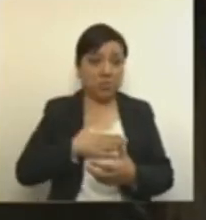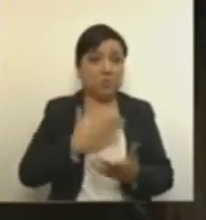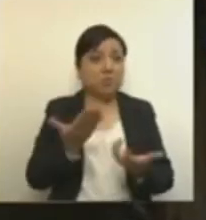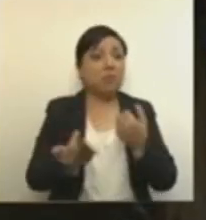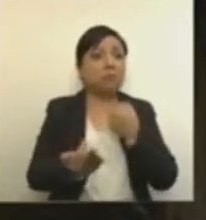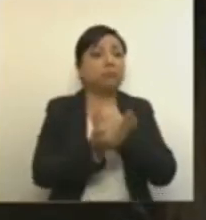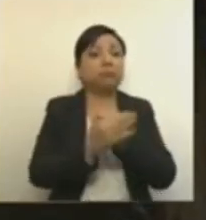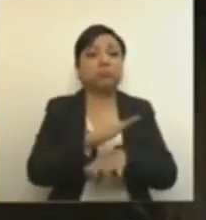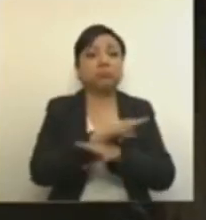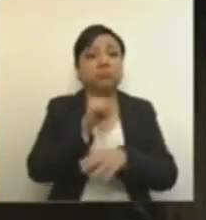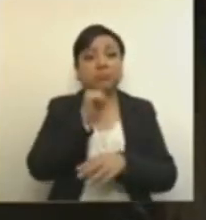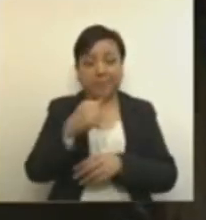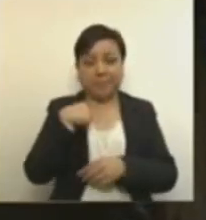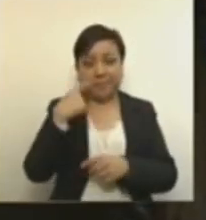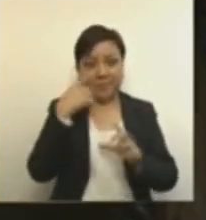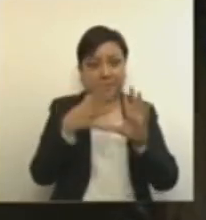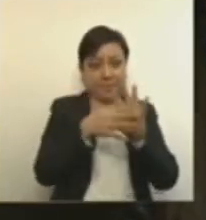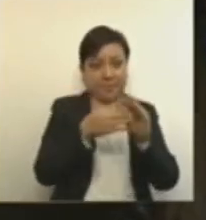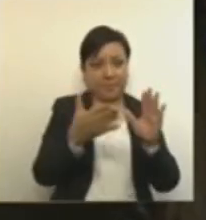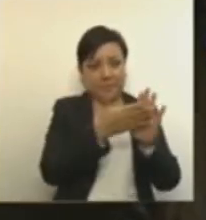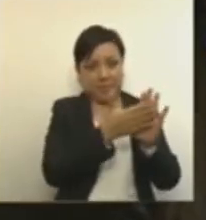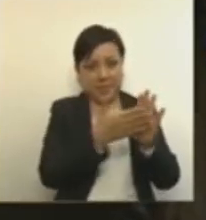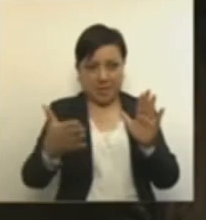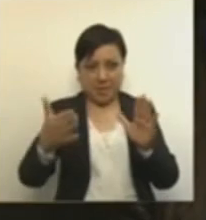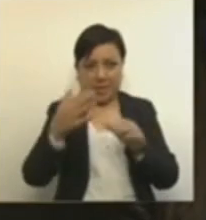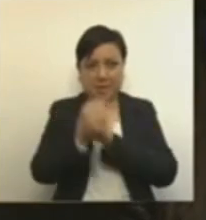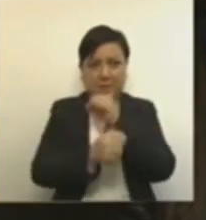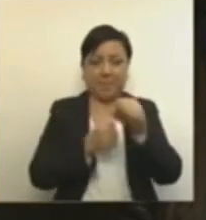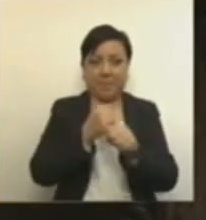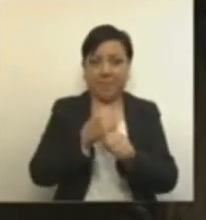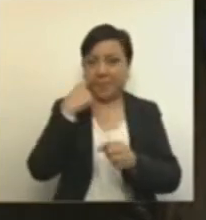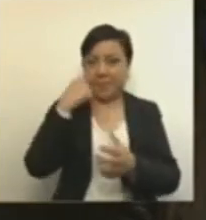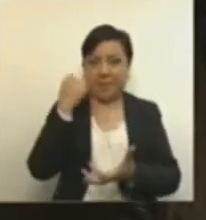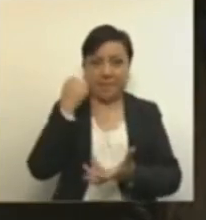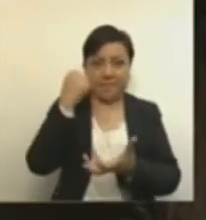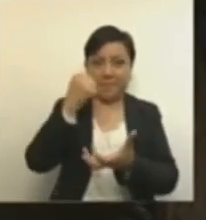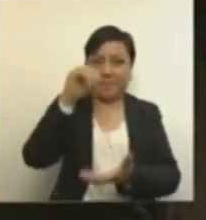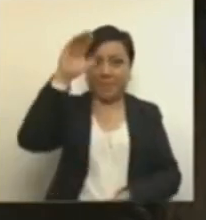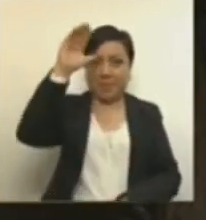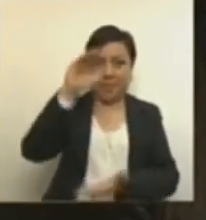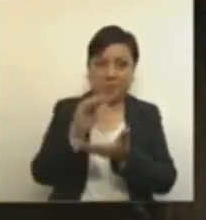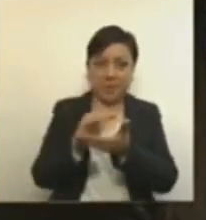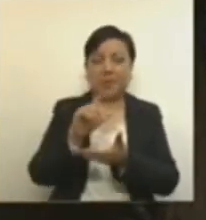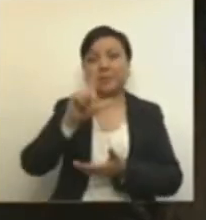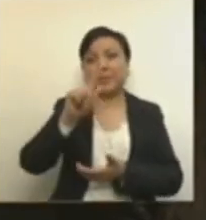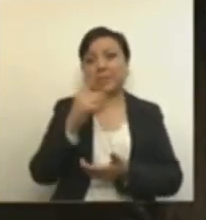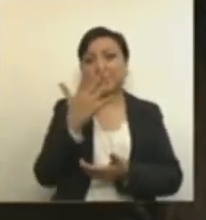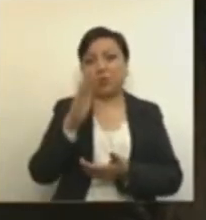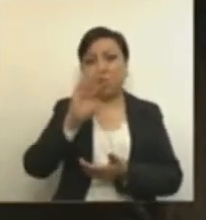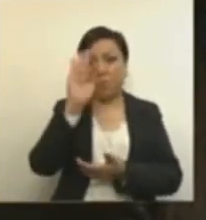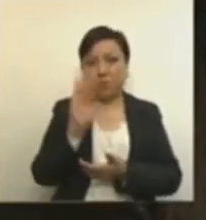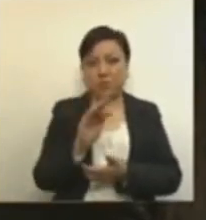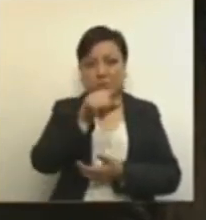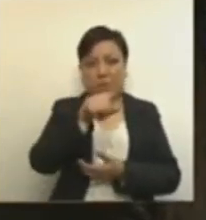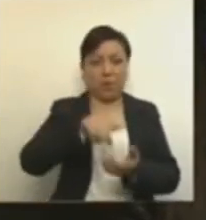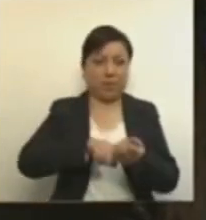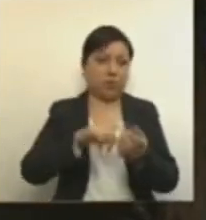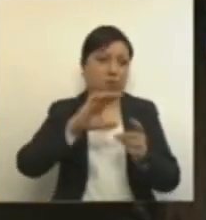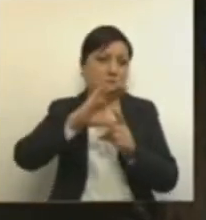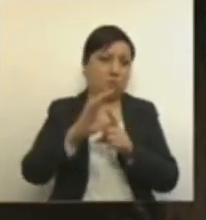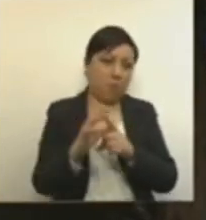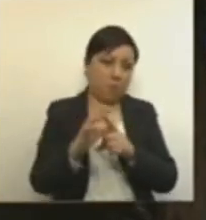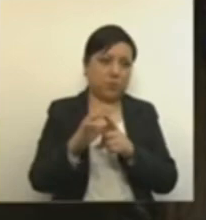En lo que va de este año, se redujo el 75% del presupuesto de operación de la Comisión de Víctimas y desde junio